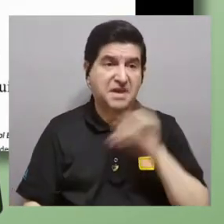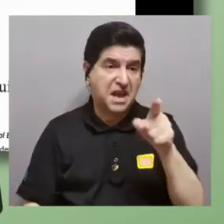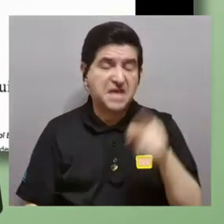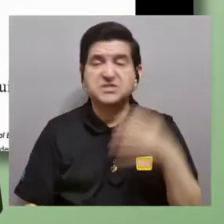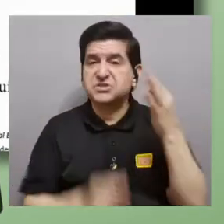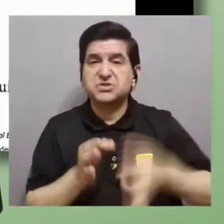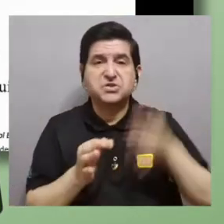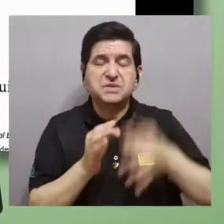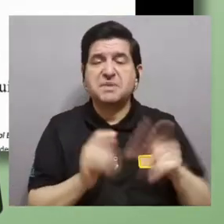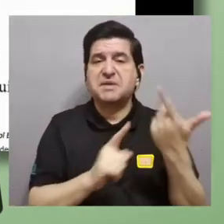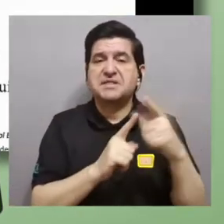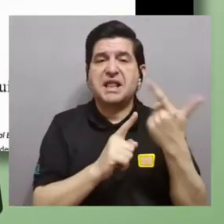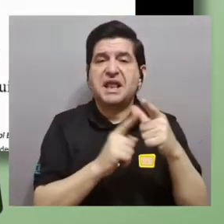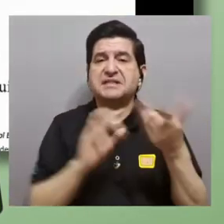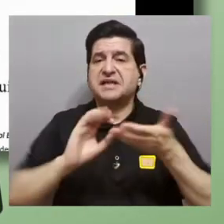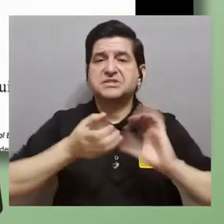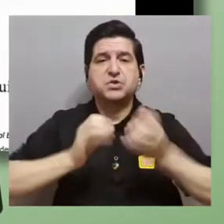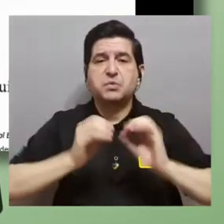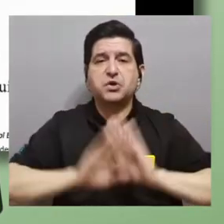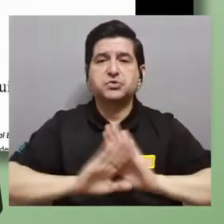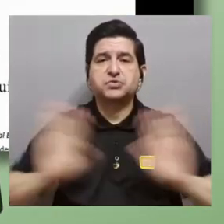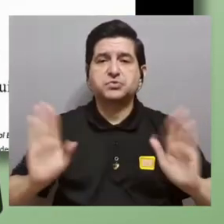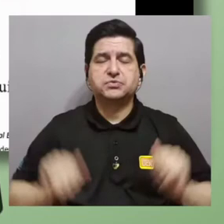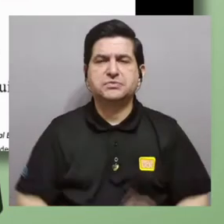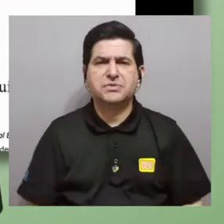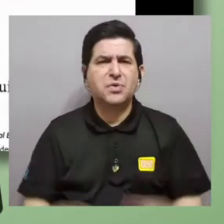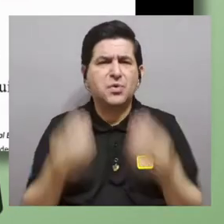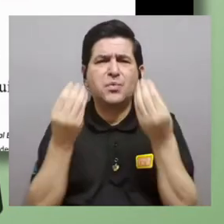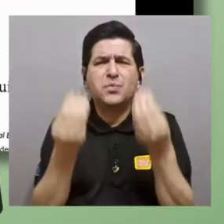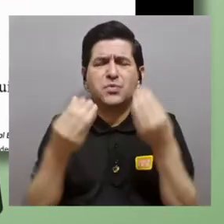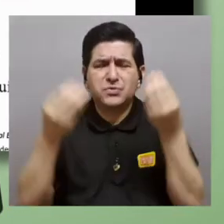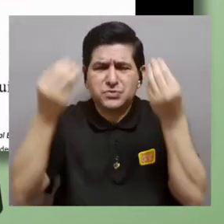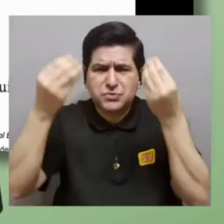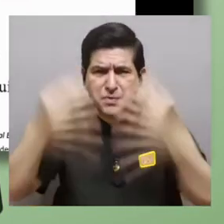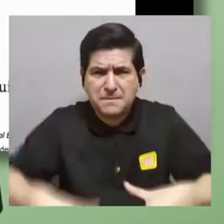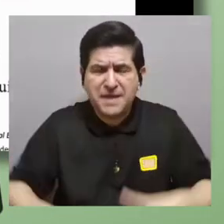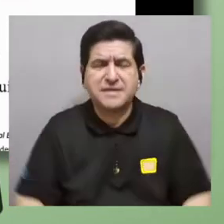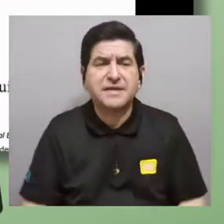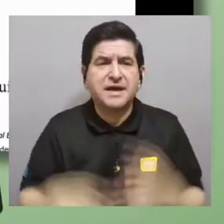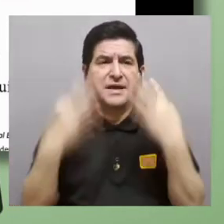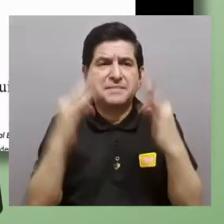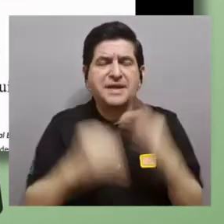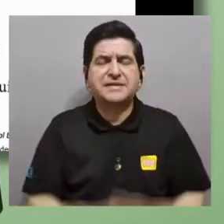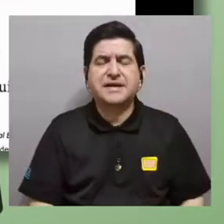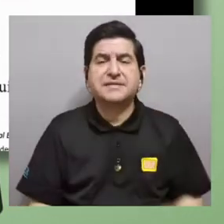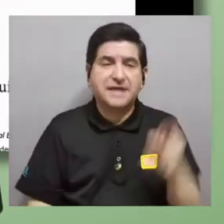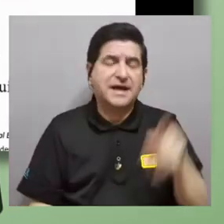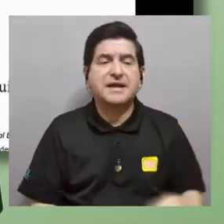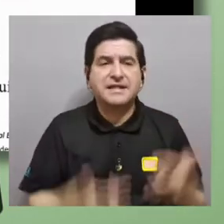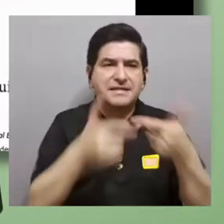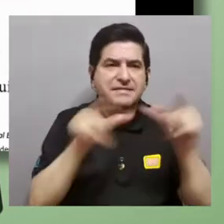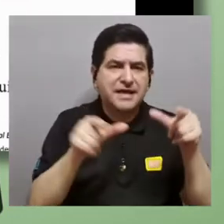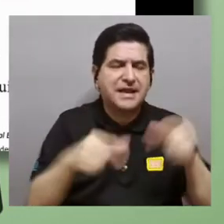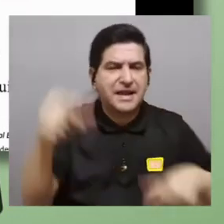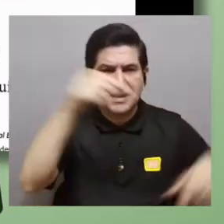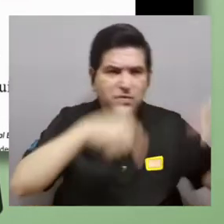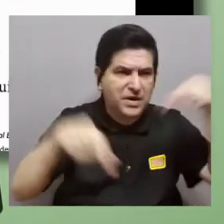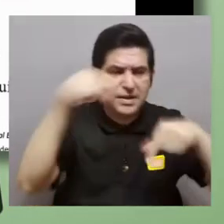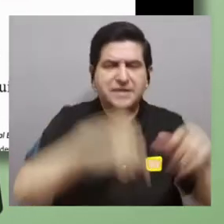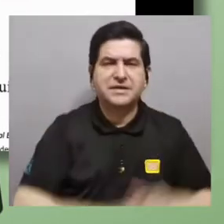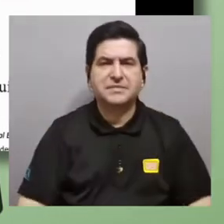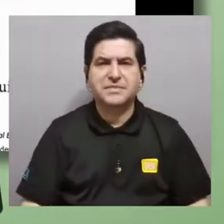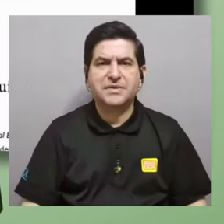esto son simplemente letras y números y hay mucho que se pierde en la traducción para llevar de la lengua química al lenguaje